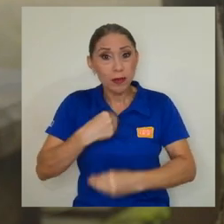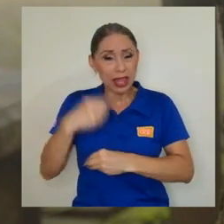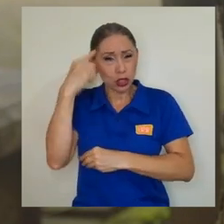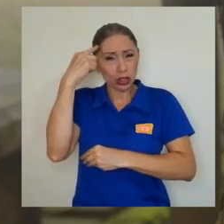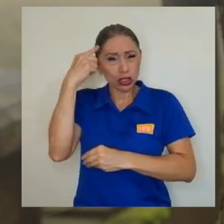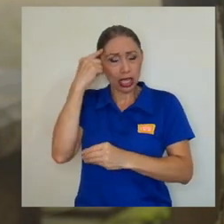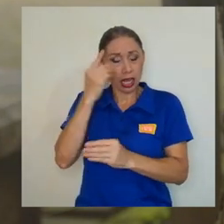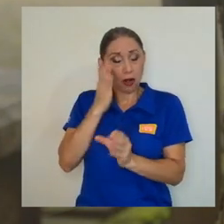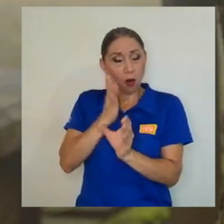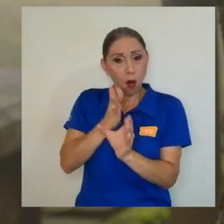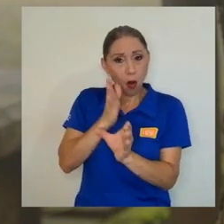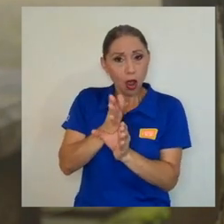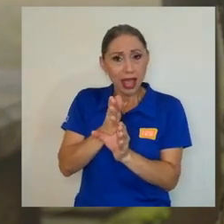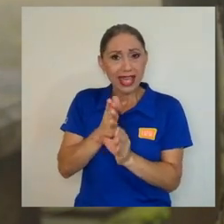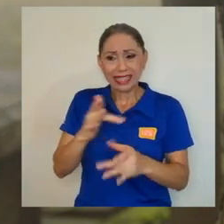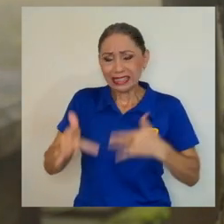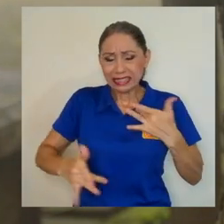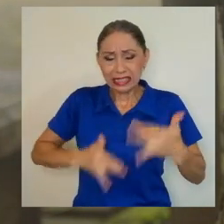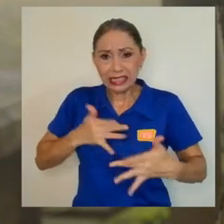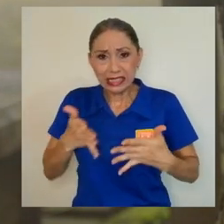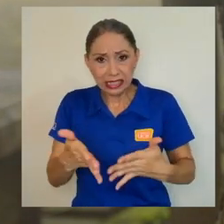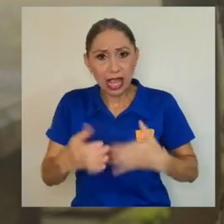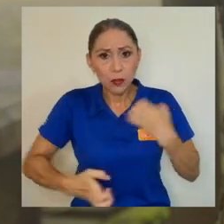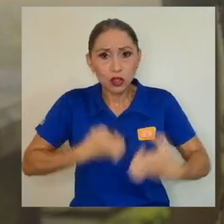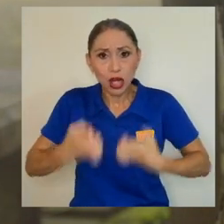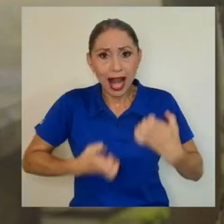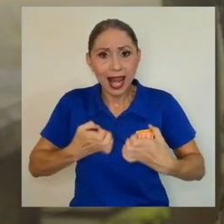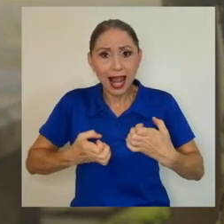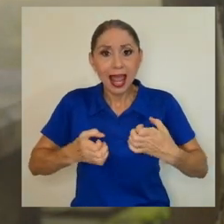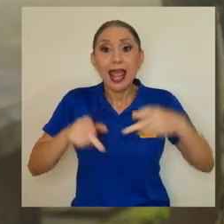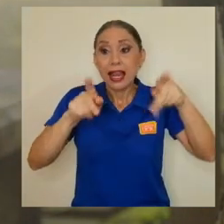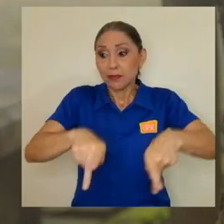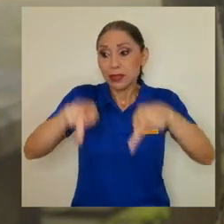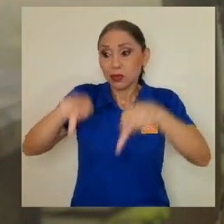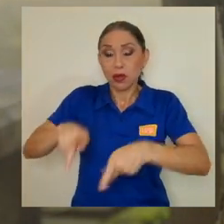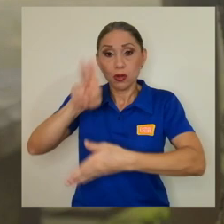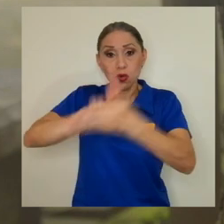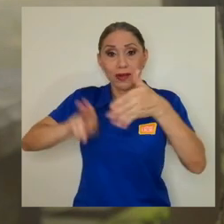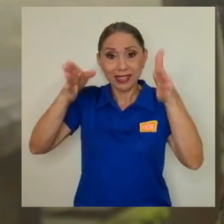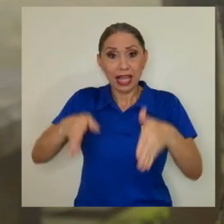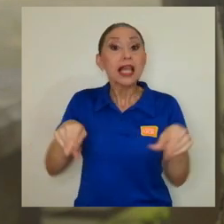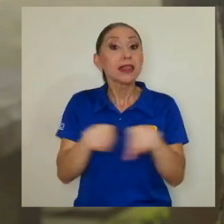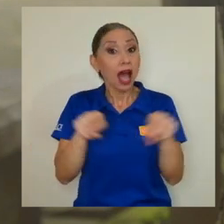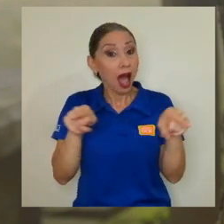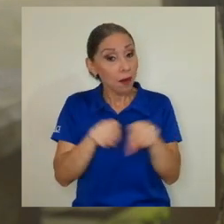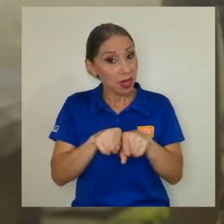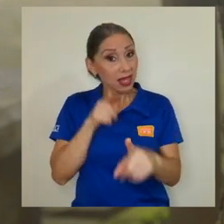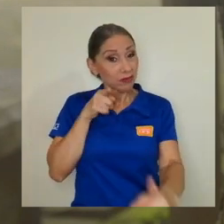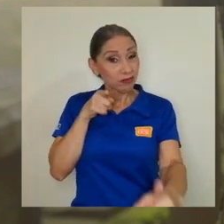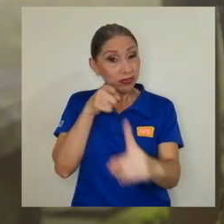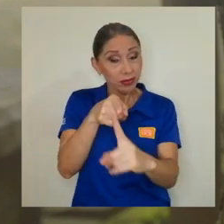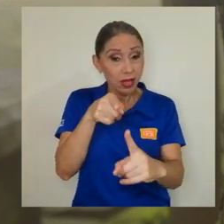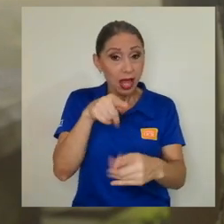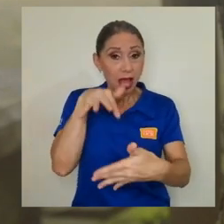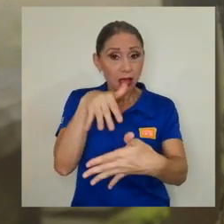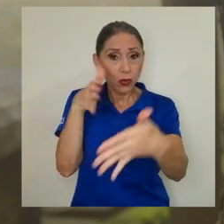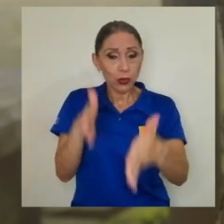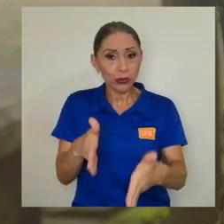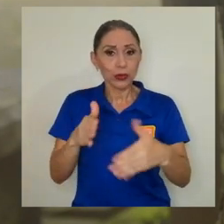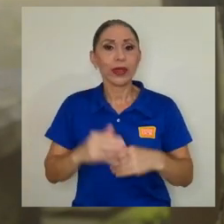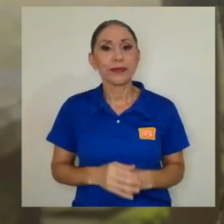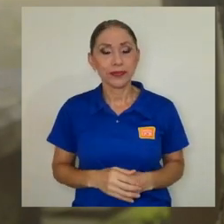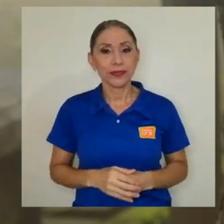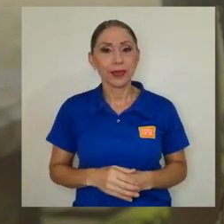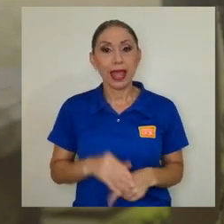en la población universitaria, específicamente también tenemos acciones dirigidas hacia la población estudiantil. Desde